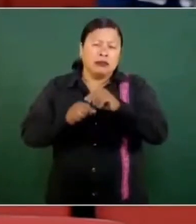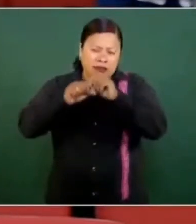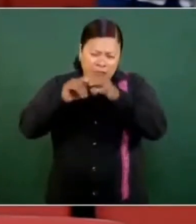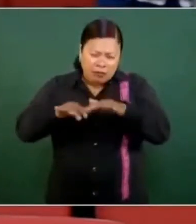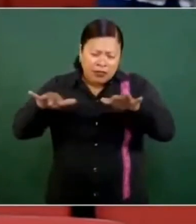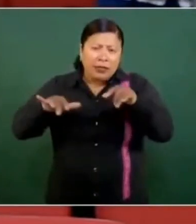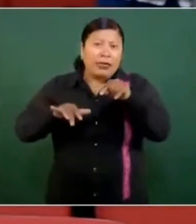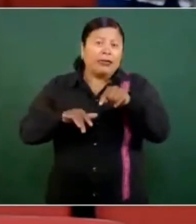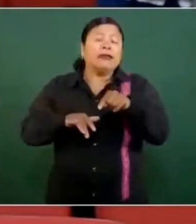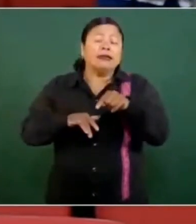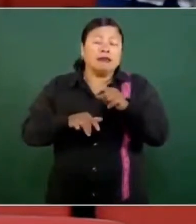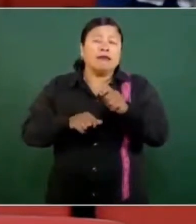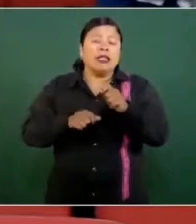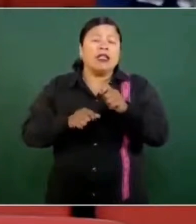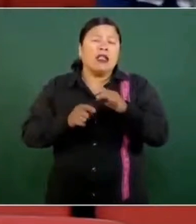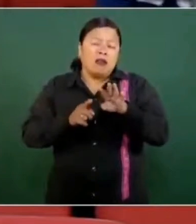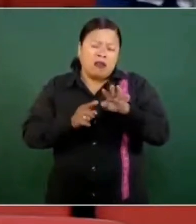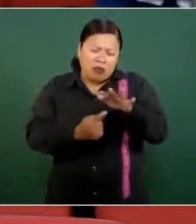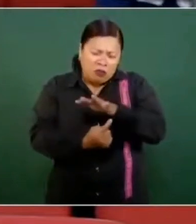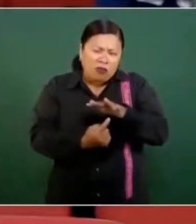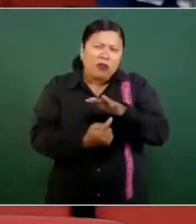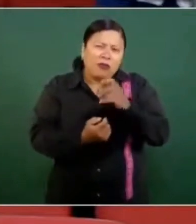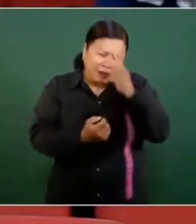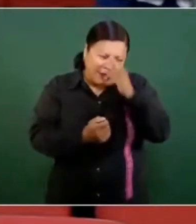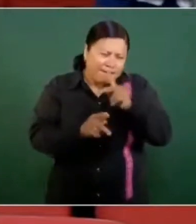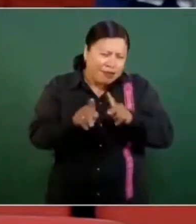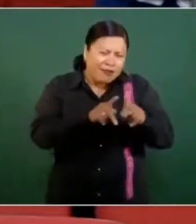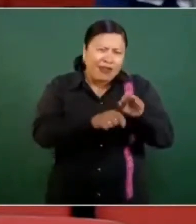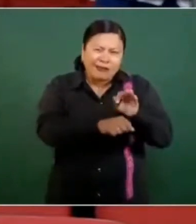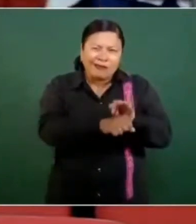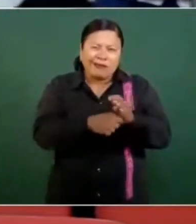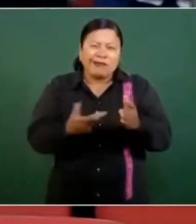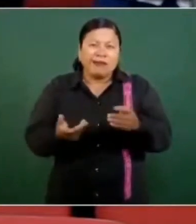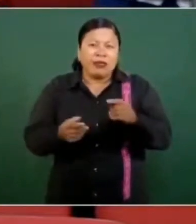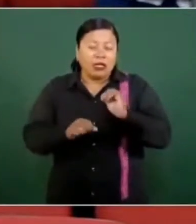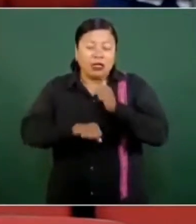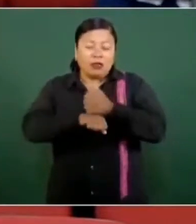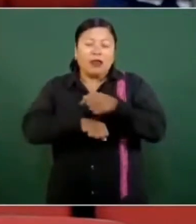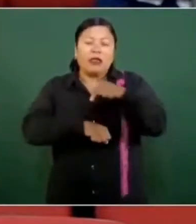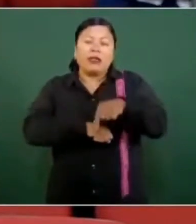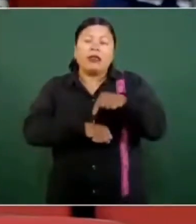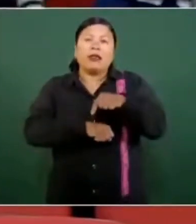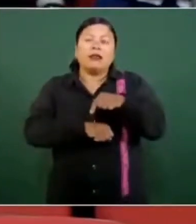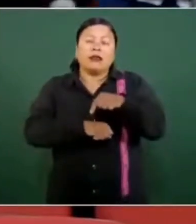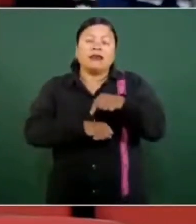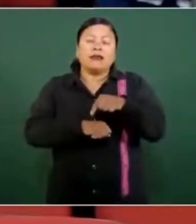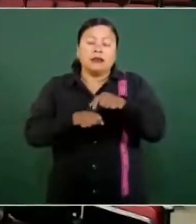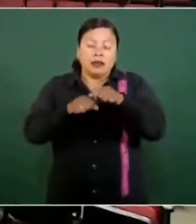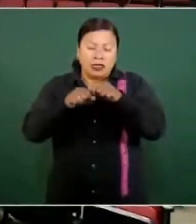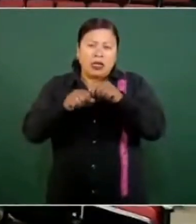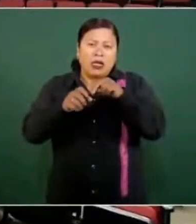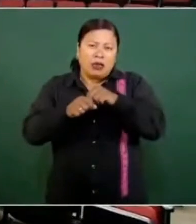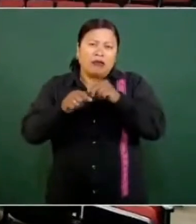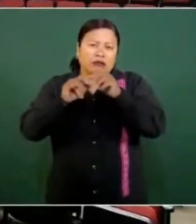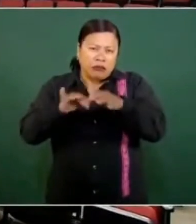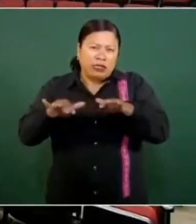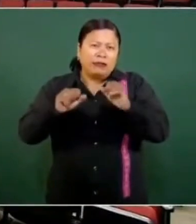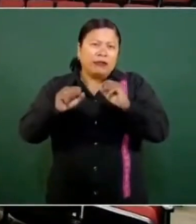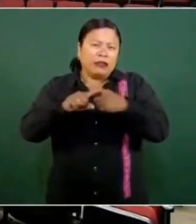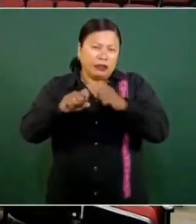radio comunitaria del pueblo para el pueblo, instituida aquí, en esta ciudad y puerto de Salina Cruz.